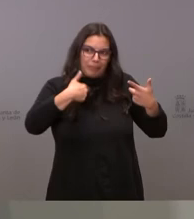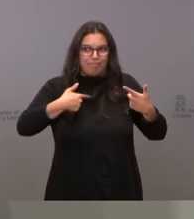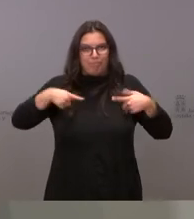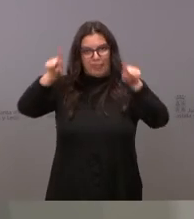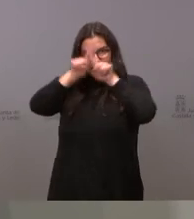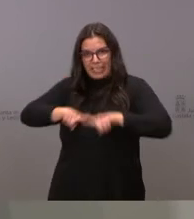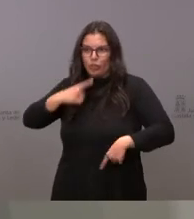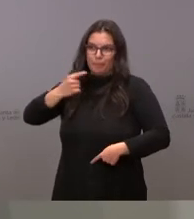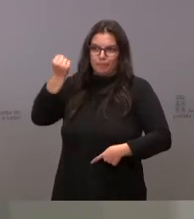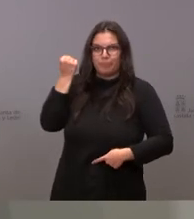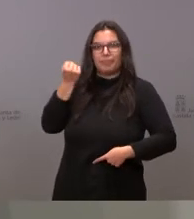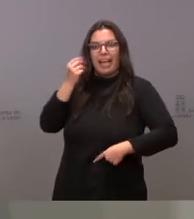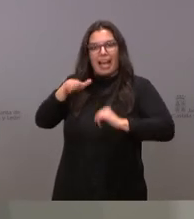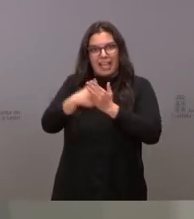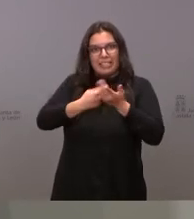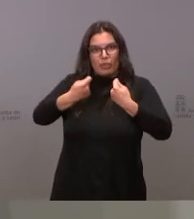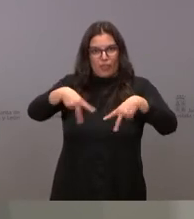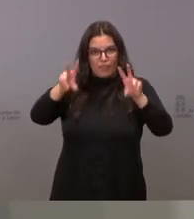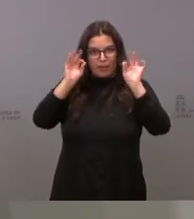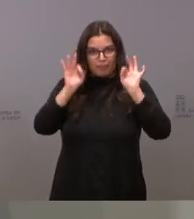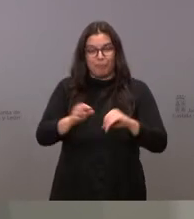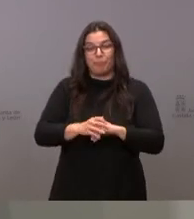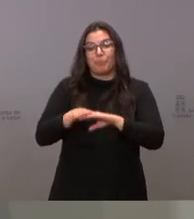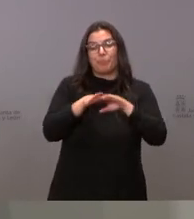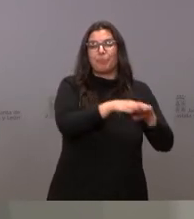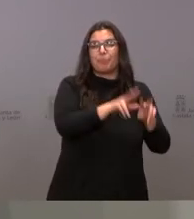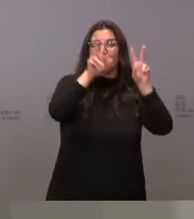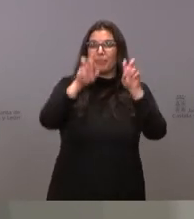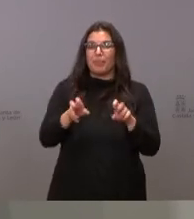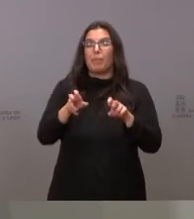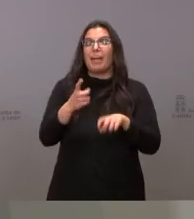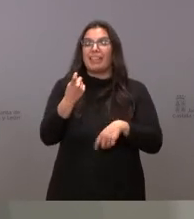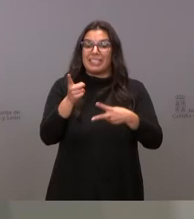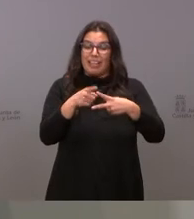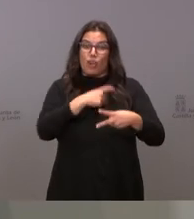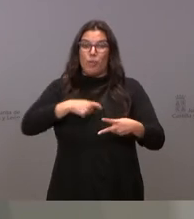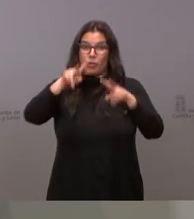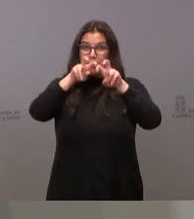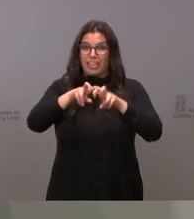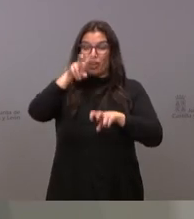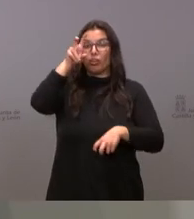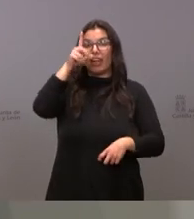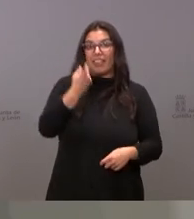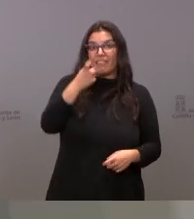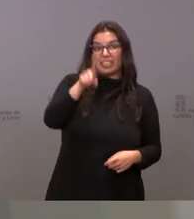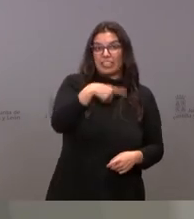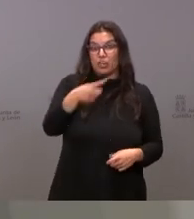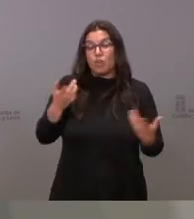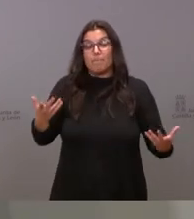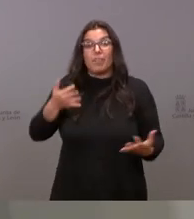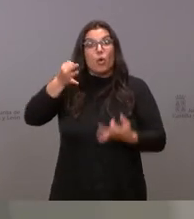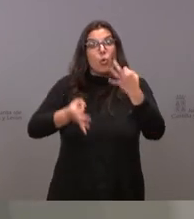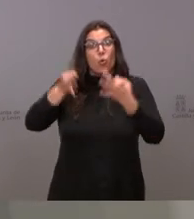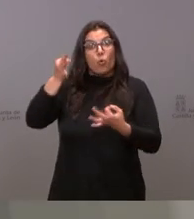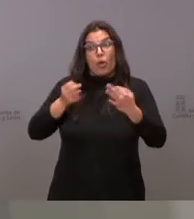acabar la negociación. Sobre la necesidad o no de la comisión. Mire, el juzgado ha